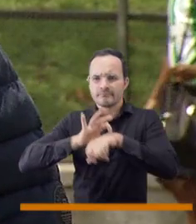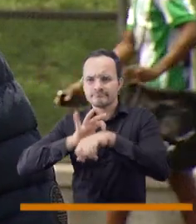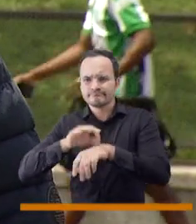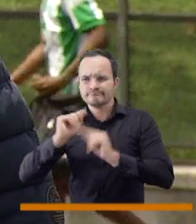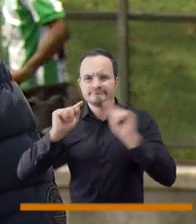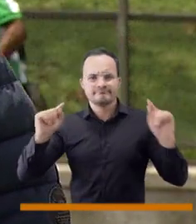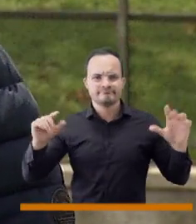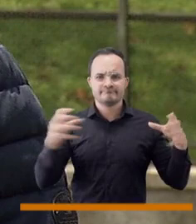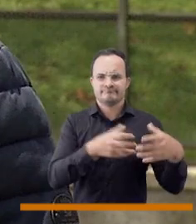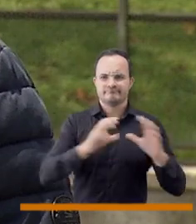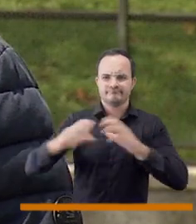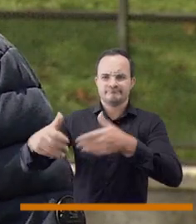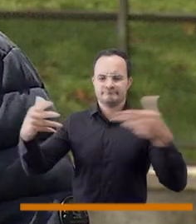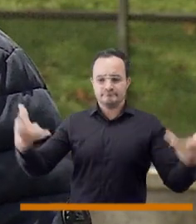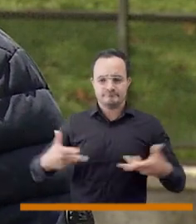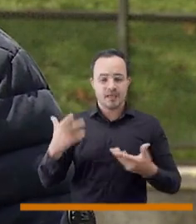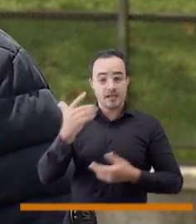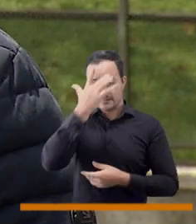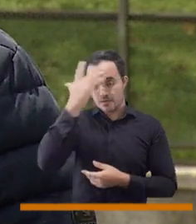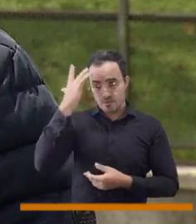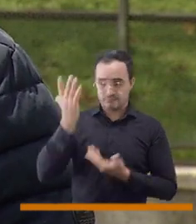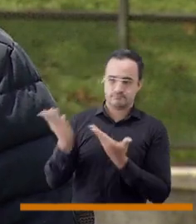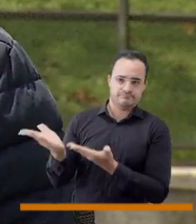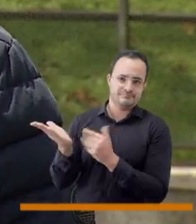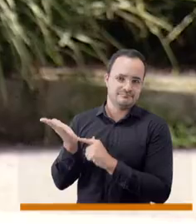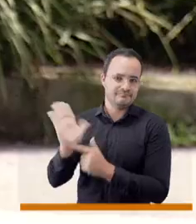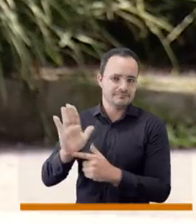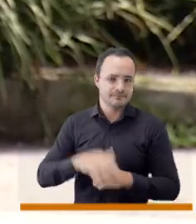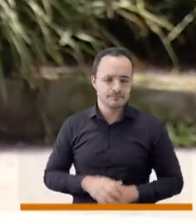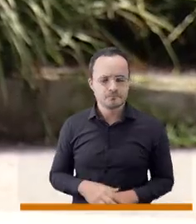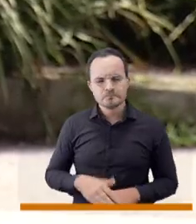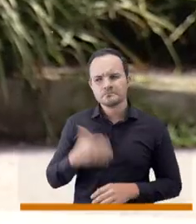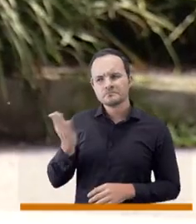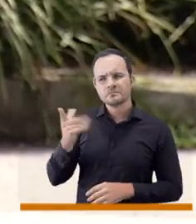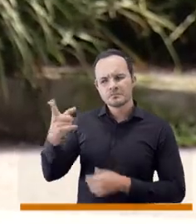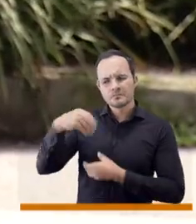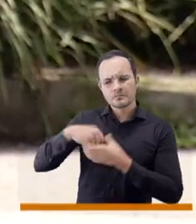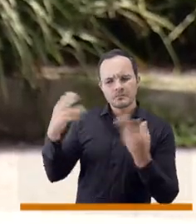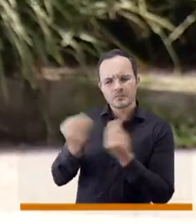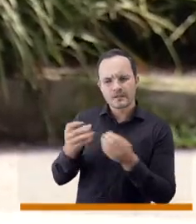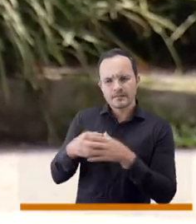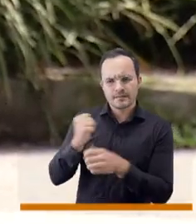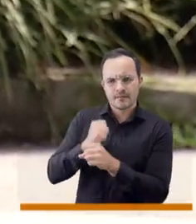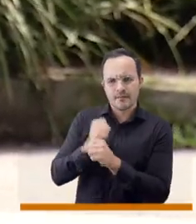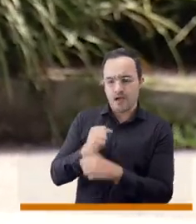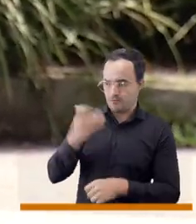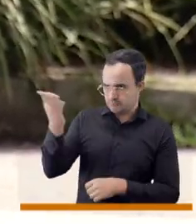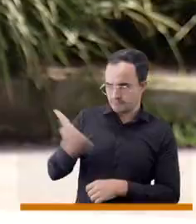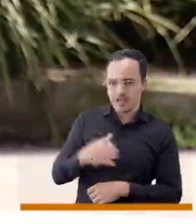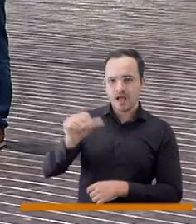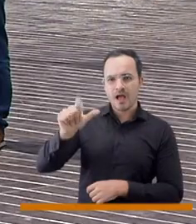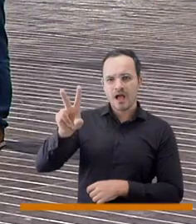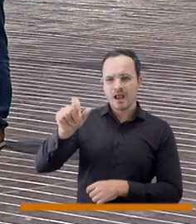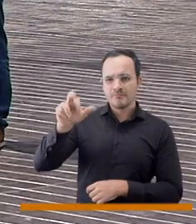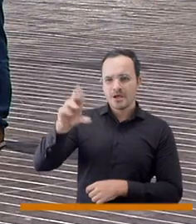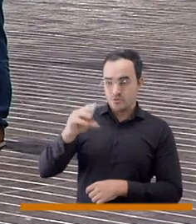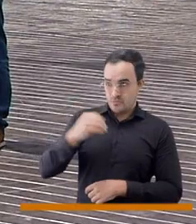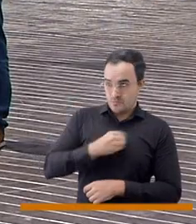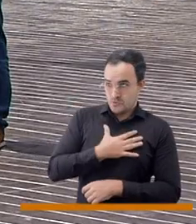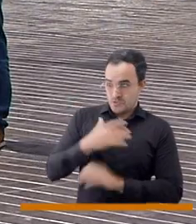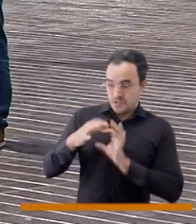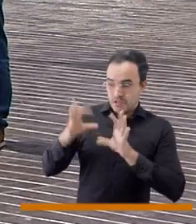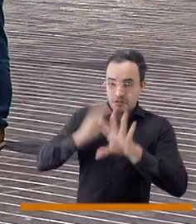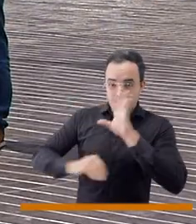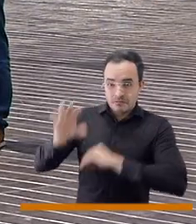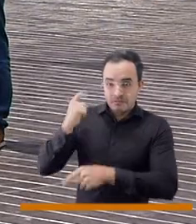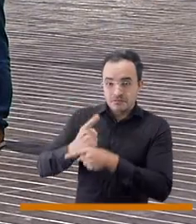invocar el apoyo profesional, la ciencia, la medicina para poder abordar la salud mental. Concejal, ¿qué ha significado